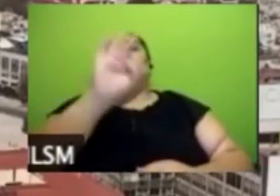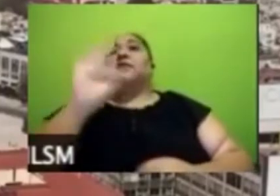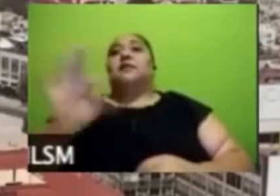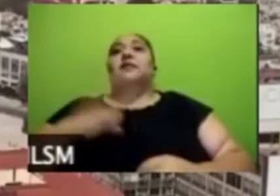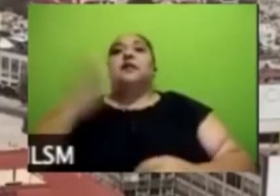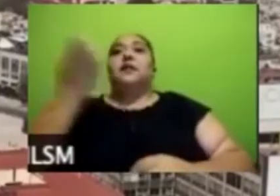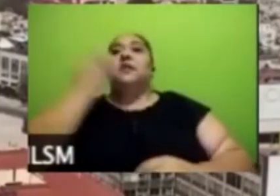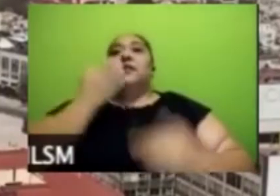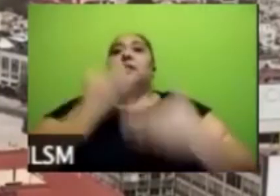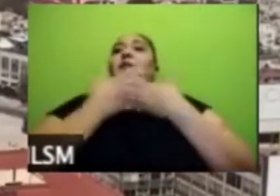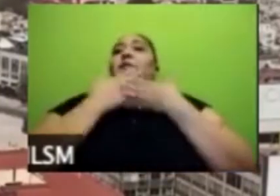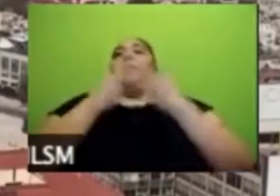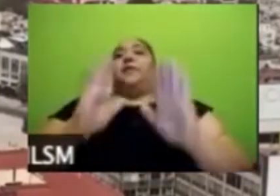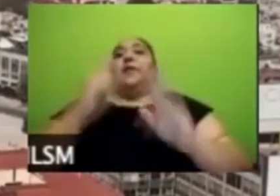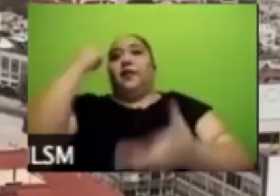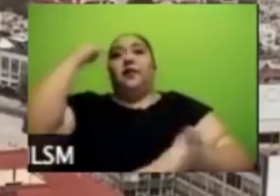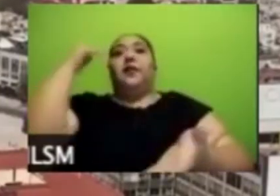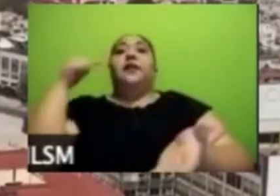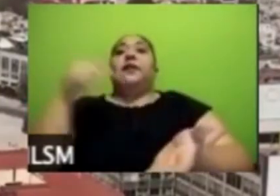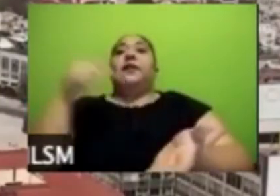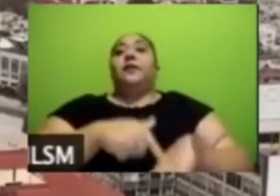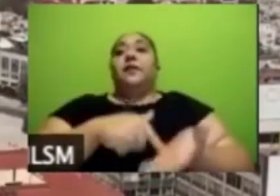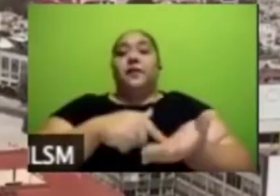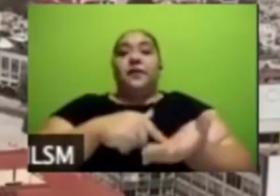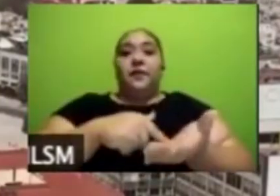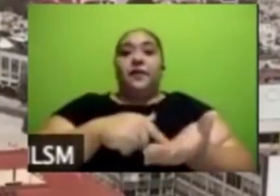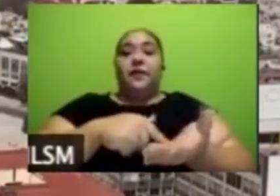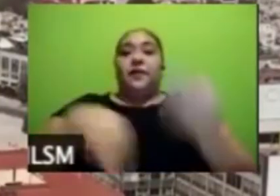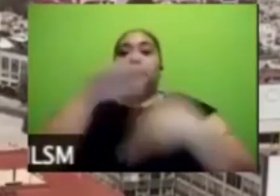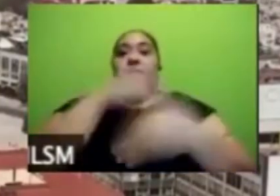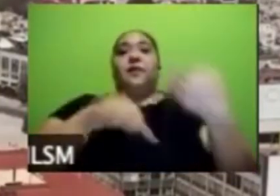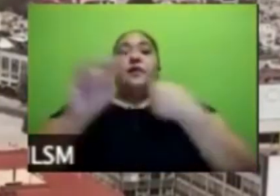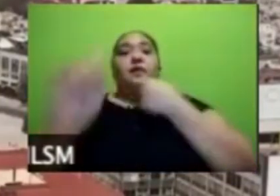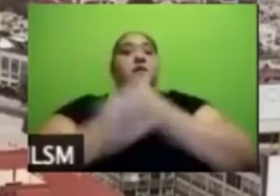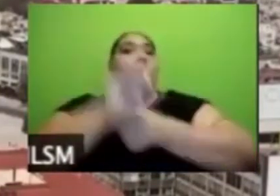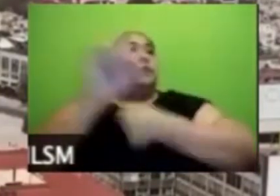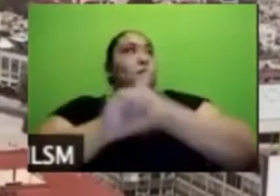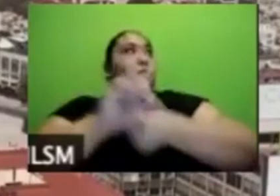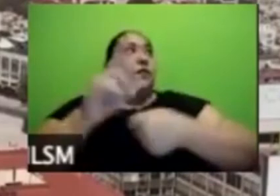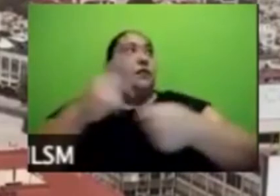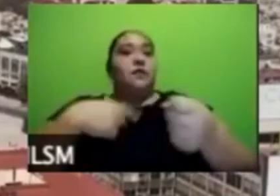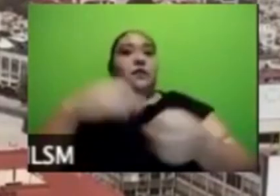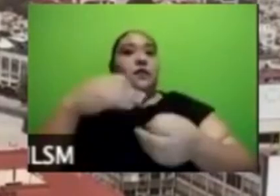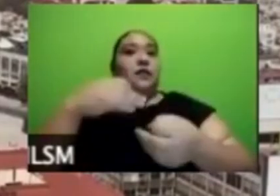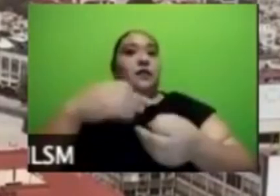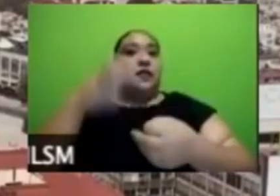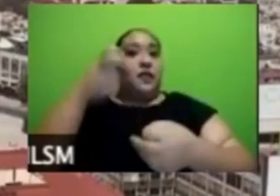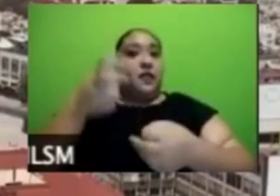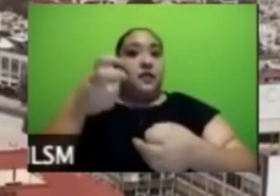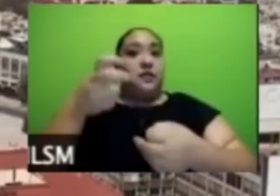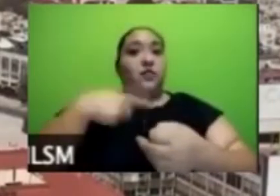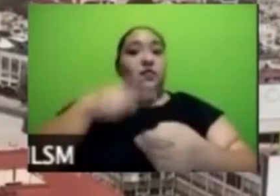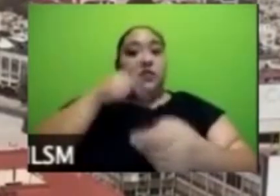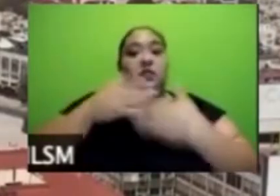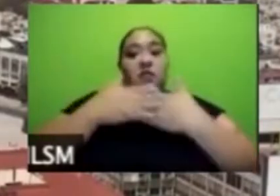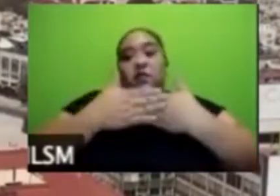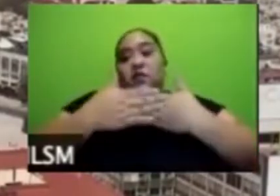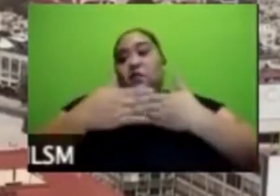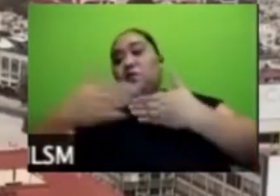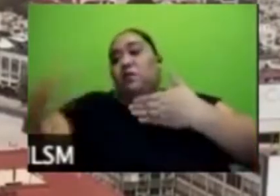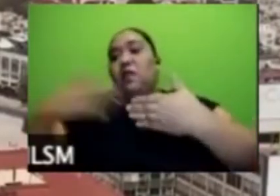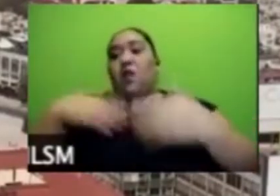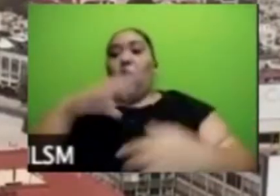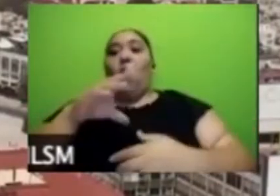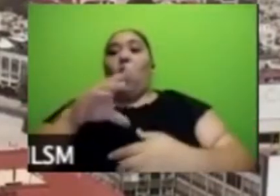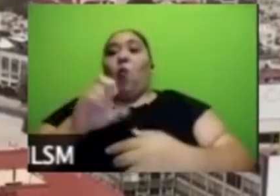todo el problema de esta pandemia y de la cuarentena es que tiene que terminarse y al